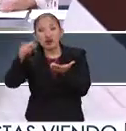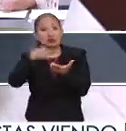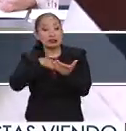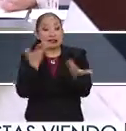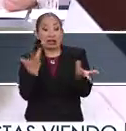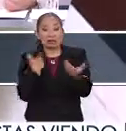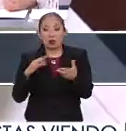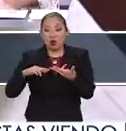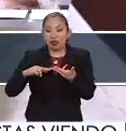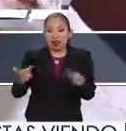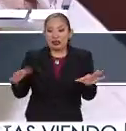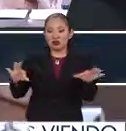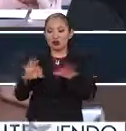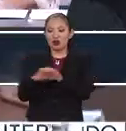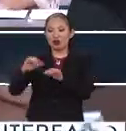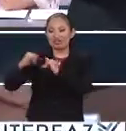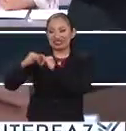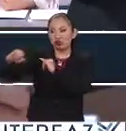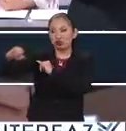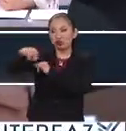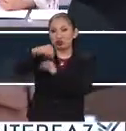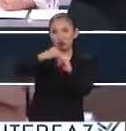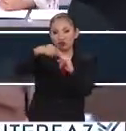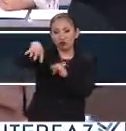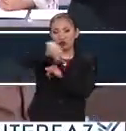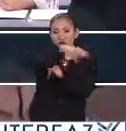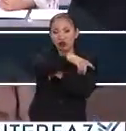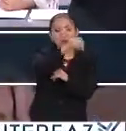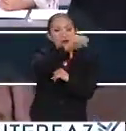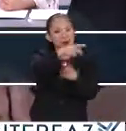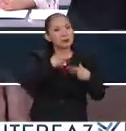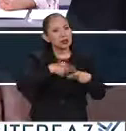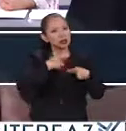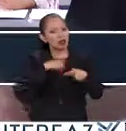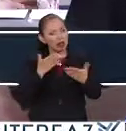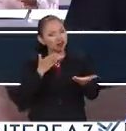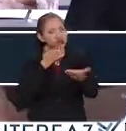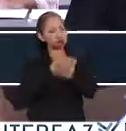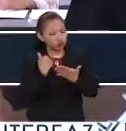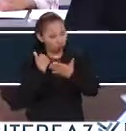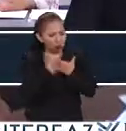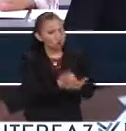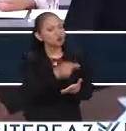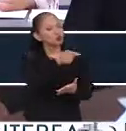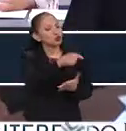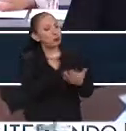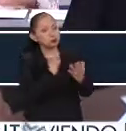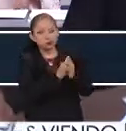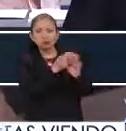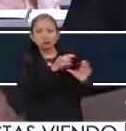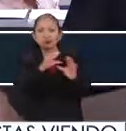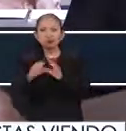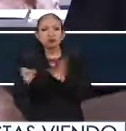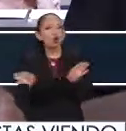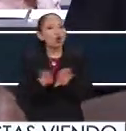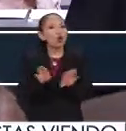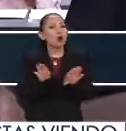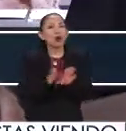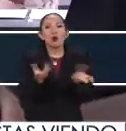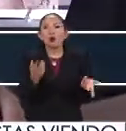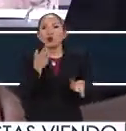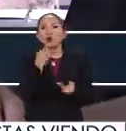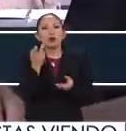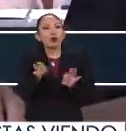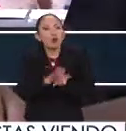muy importantes y además es la misma gente la que se une a las filas de esta cruzada de alfabetización. ¿Cómo es que funciona